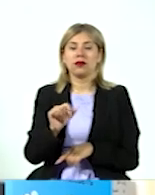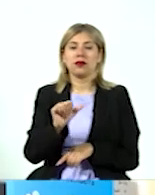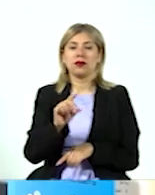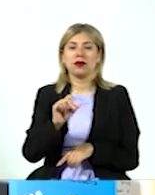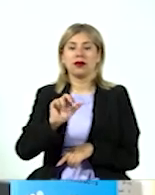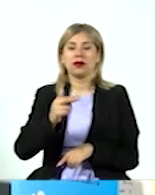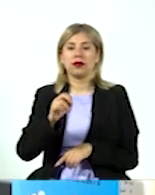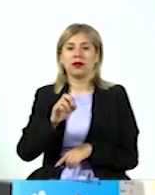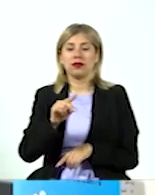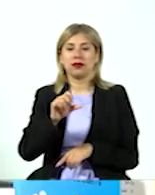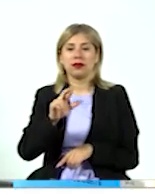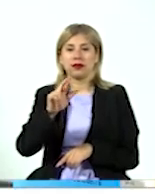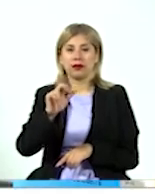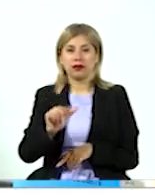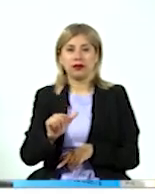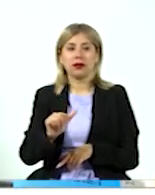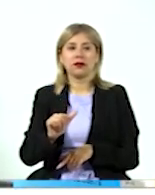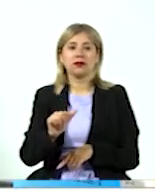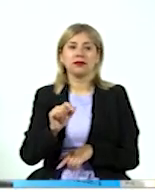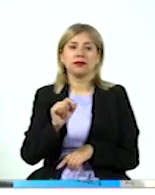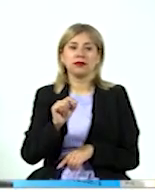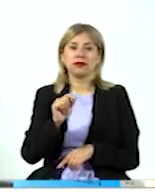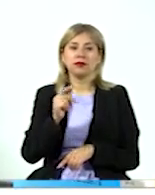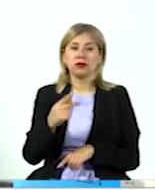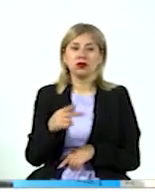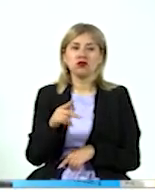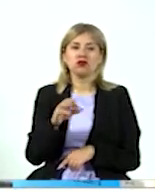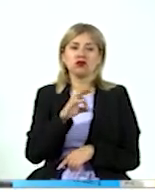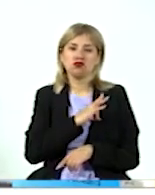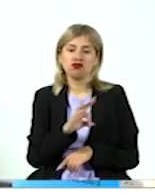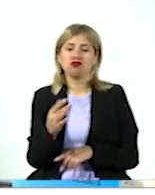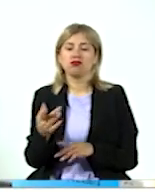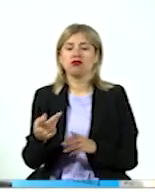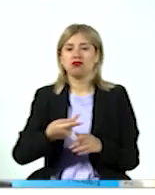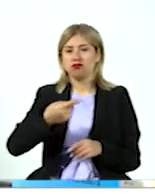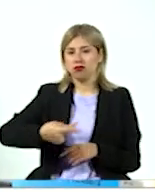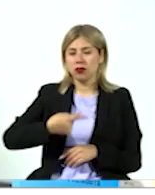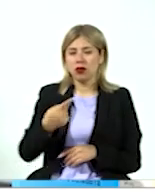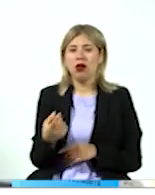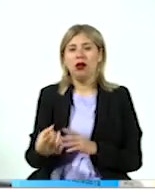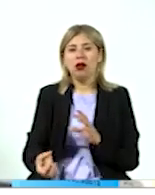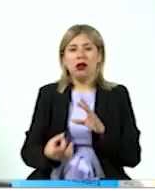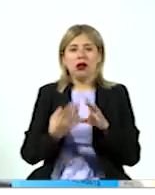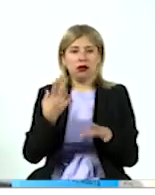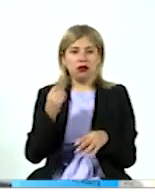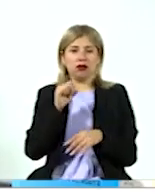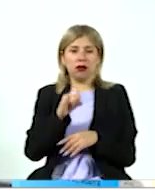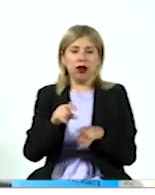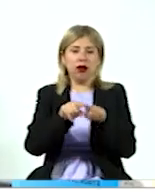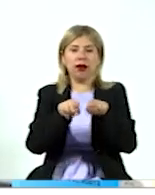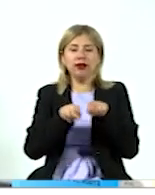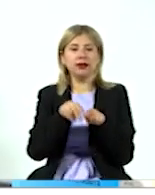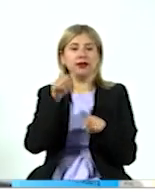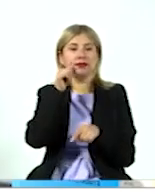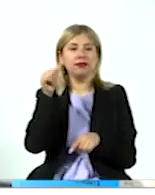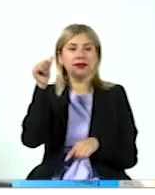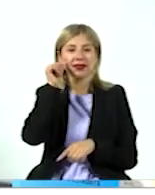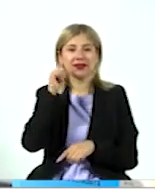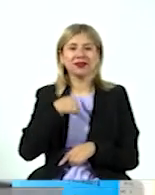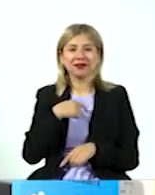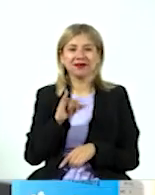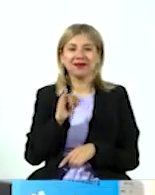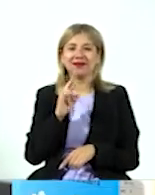también seguir a un servidor para que me escriban, me pregunten cosas, y en toda la vida, porque como decía alguien ayer, sí contesto.